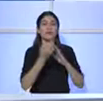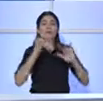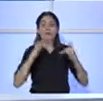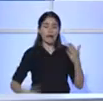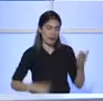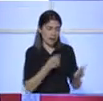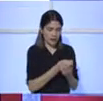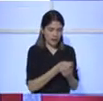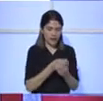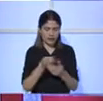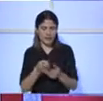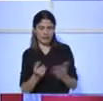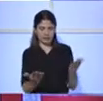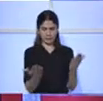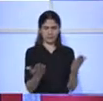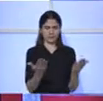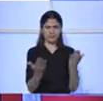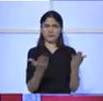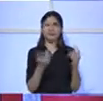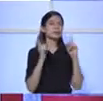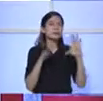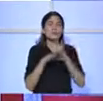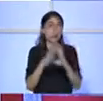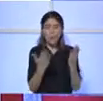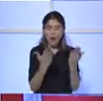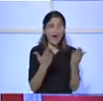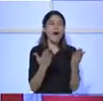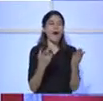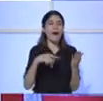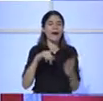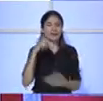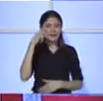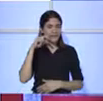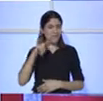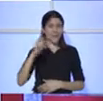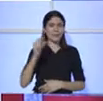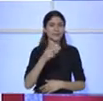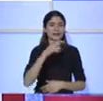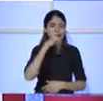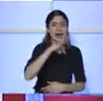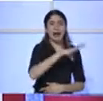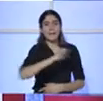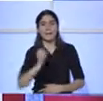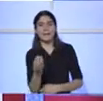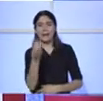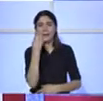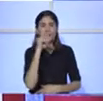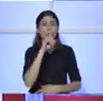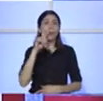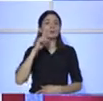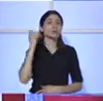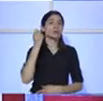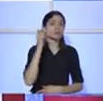era el mismo inmueble. Es decir, nosotros descubrimos 11 millones de dólares que se iban a volver a pagar